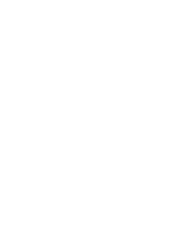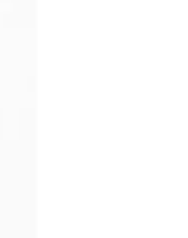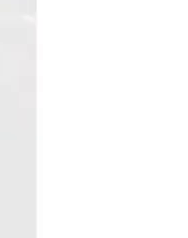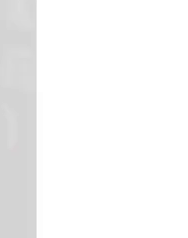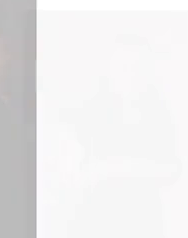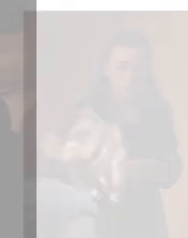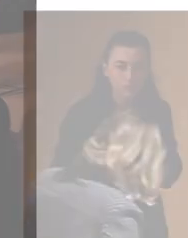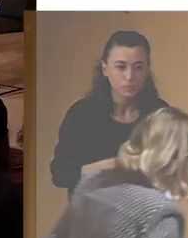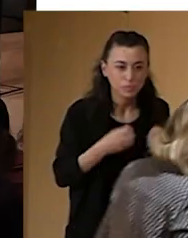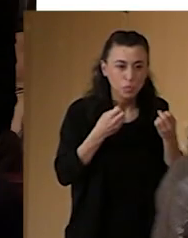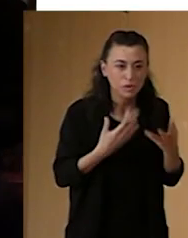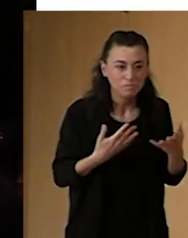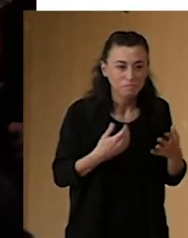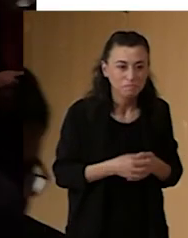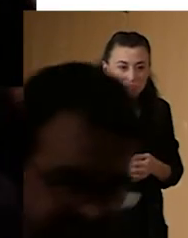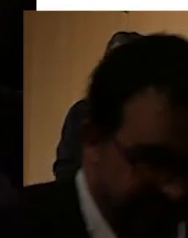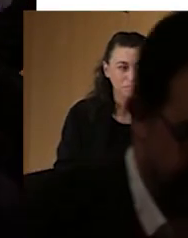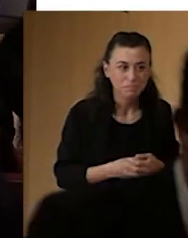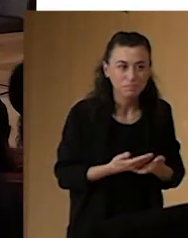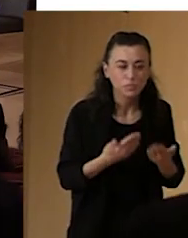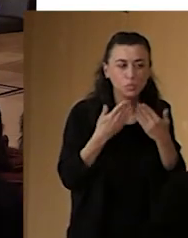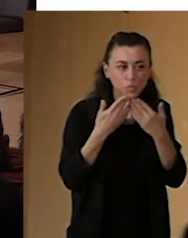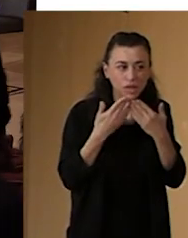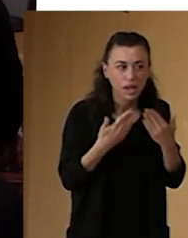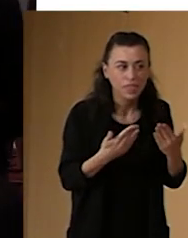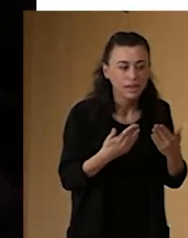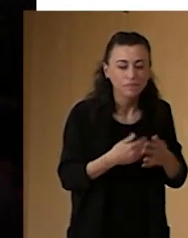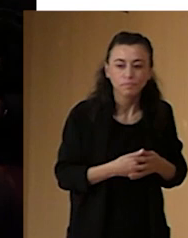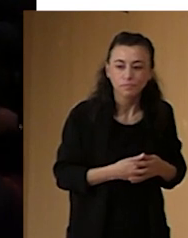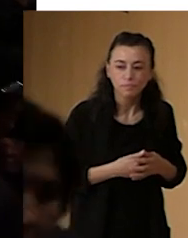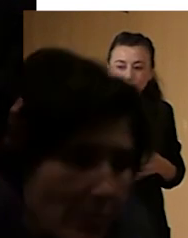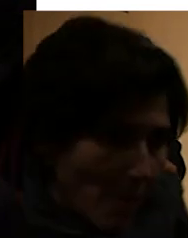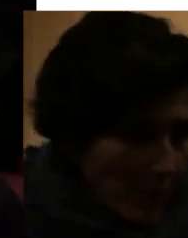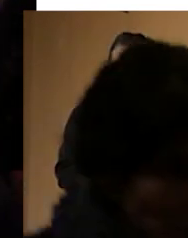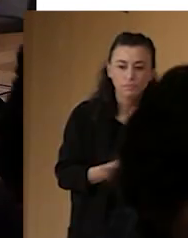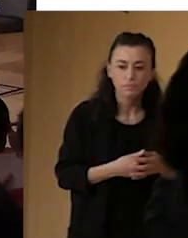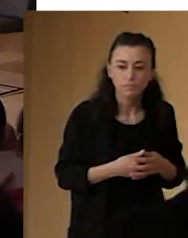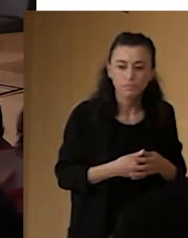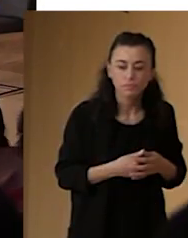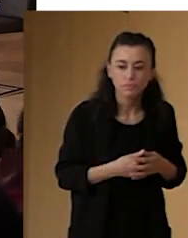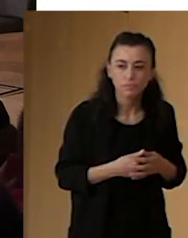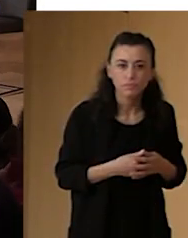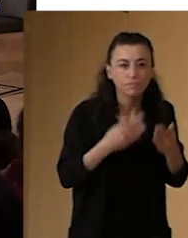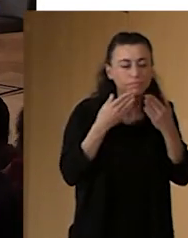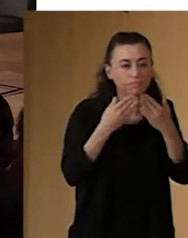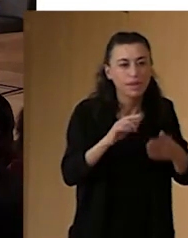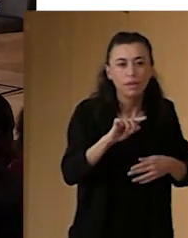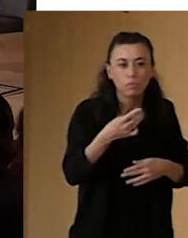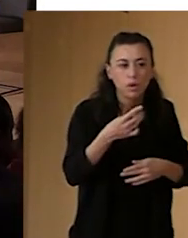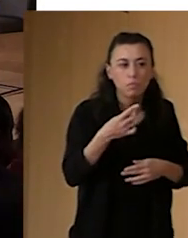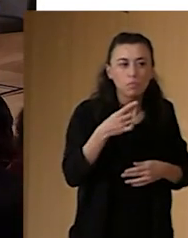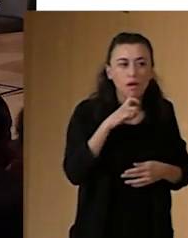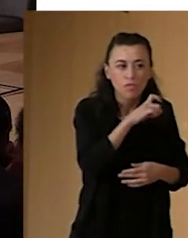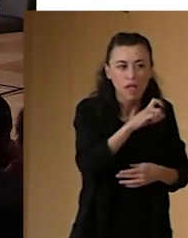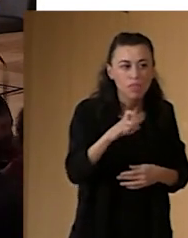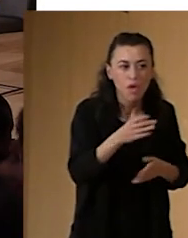Bueno, pues muchísimas gracias. Gracias en primer lugar a la Fundación